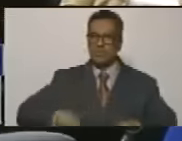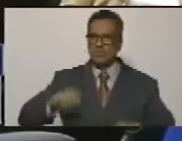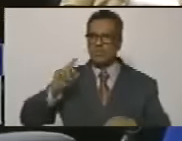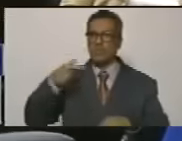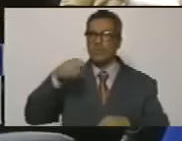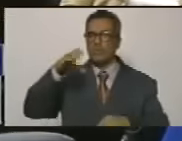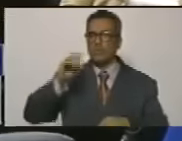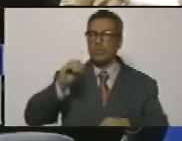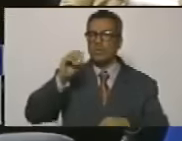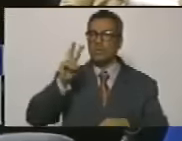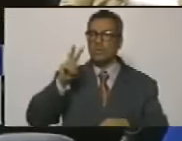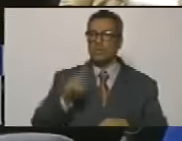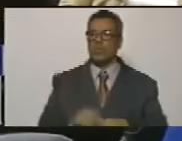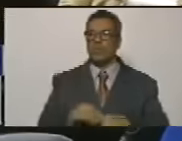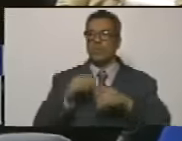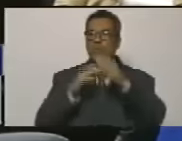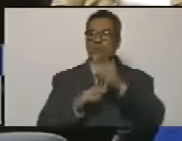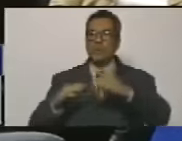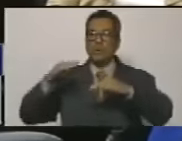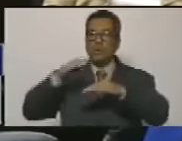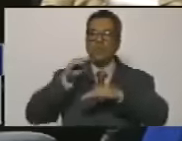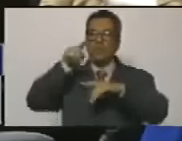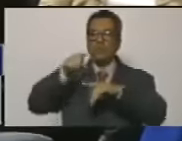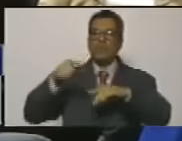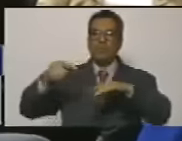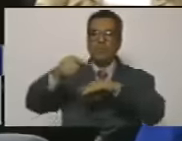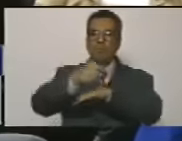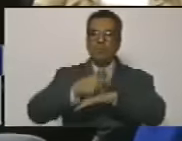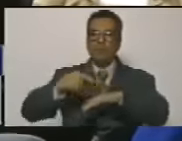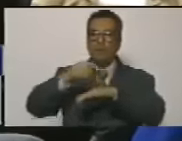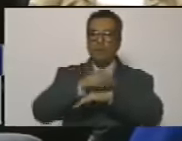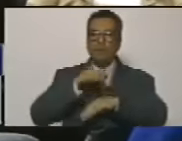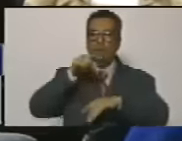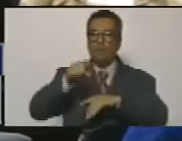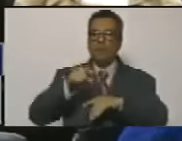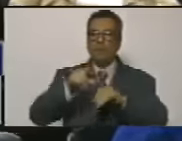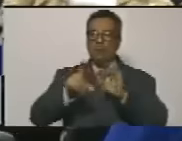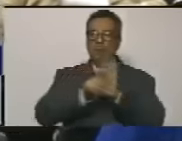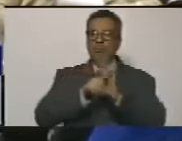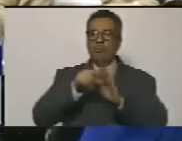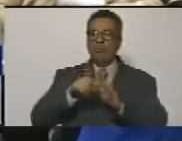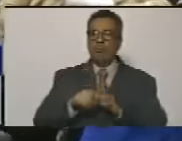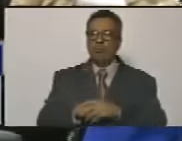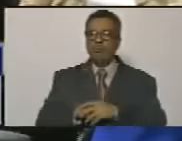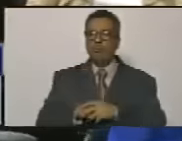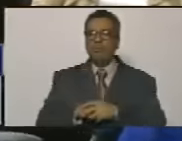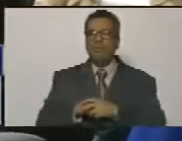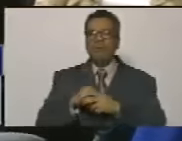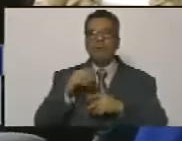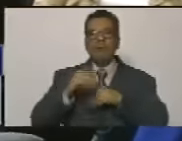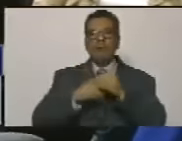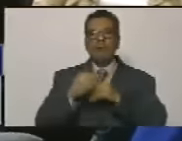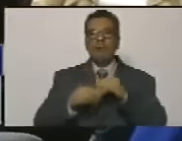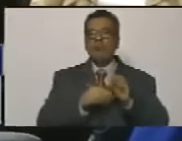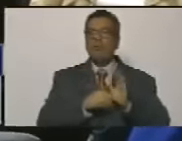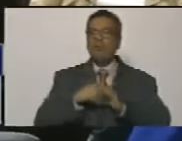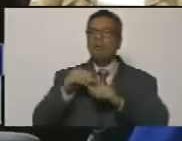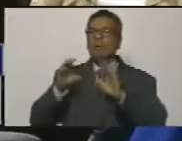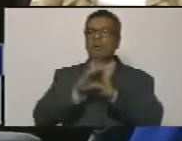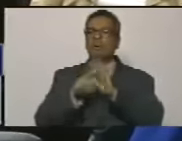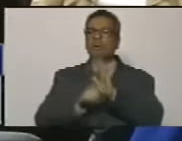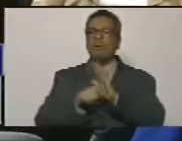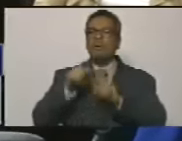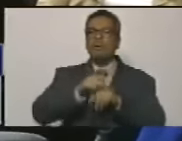Charbo y Plet se alzaron contra un gobierno legítimo en el mecanismo constitucional